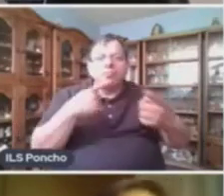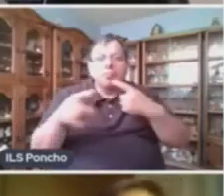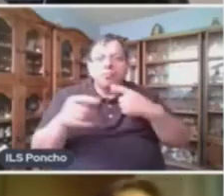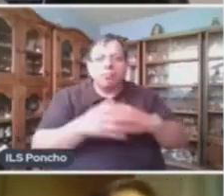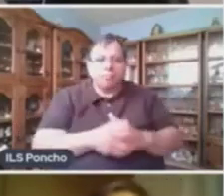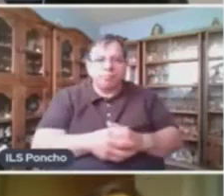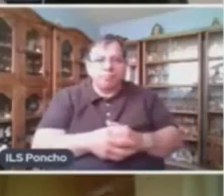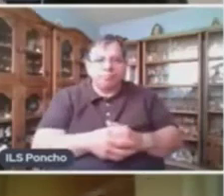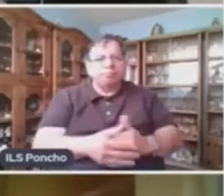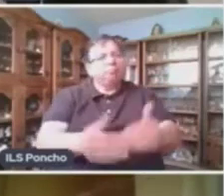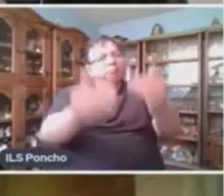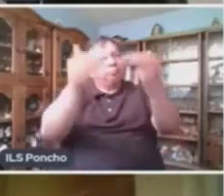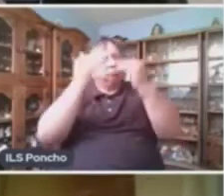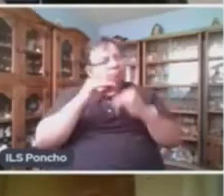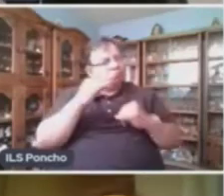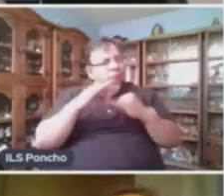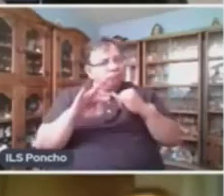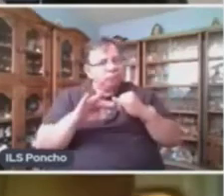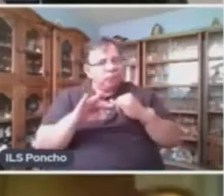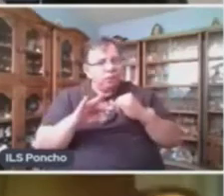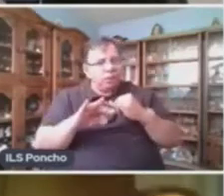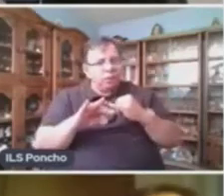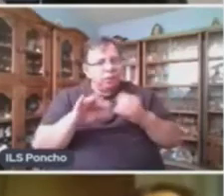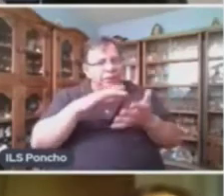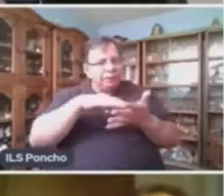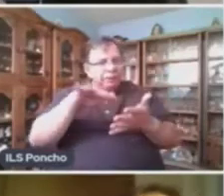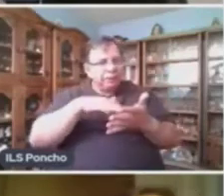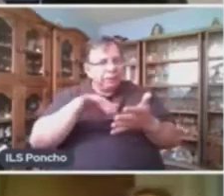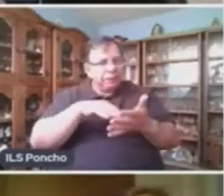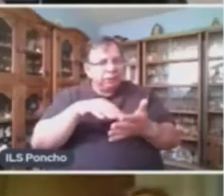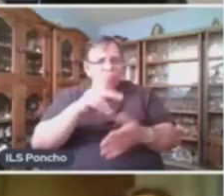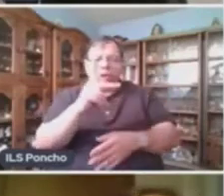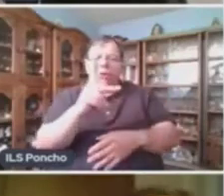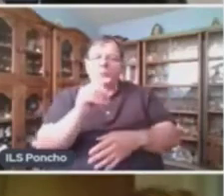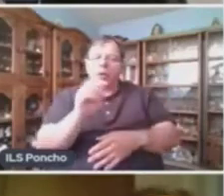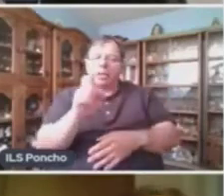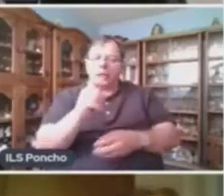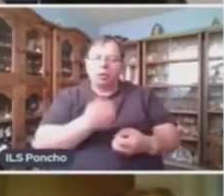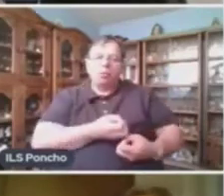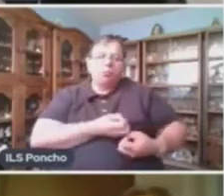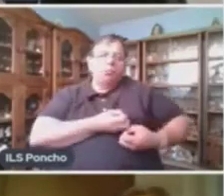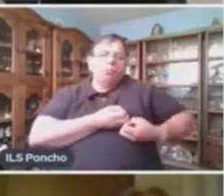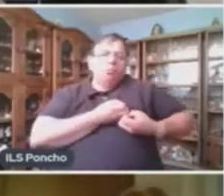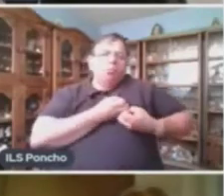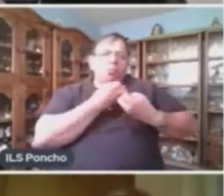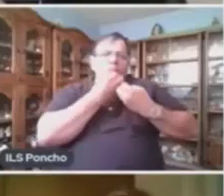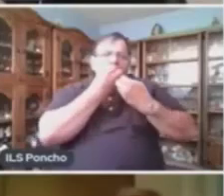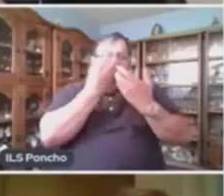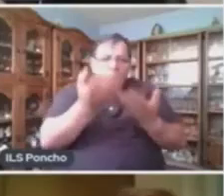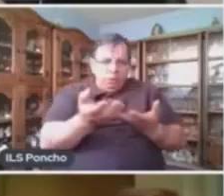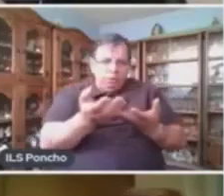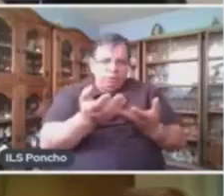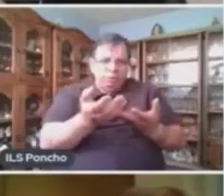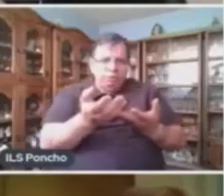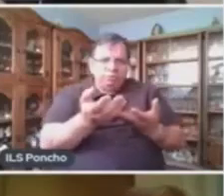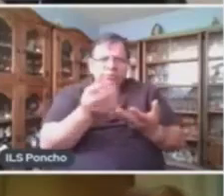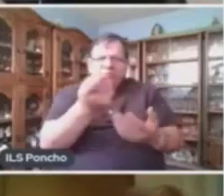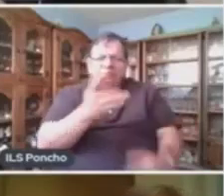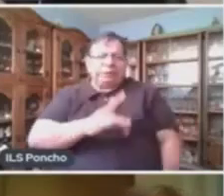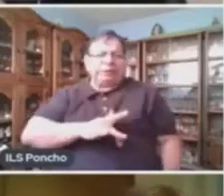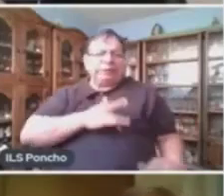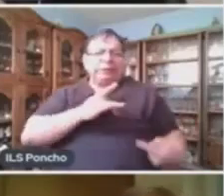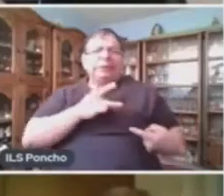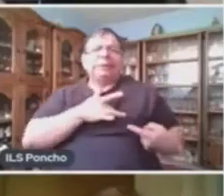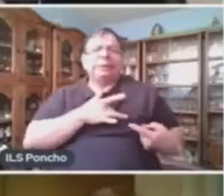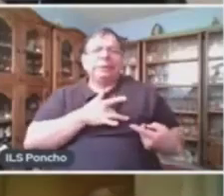Finalmente, les presentaré lo que llamamos texto poético, que responde a la pregunta, ¿qué sentimientos se expresa?